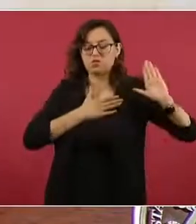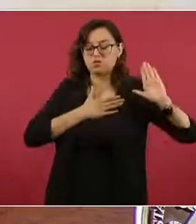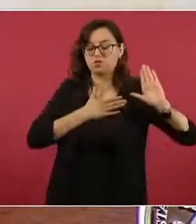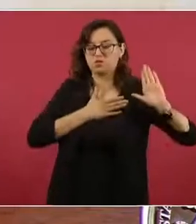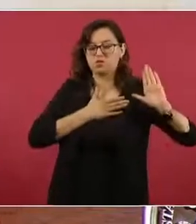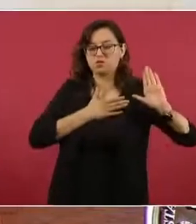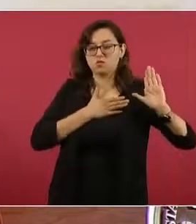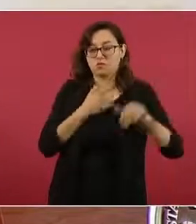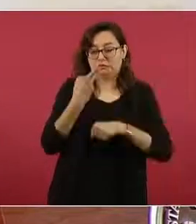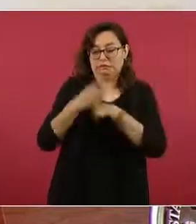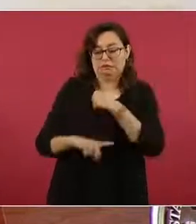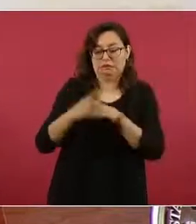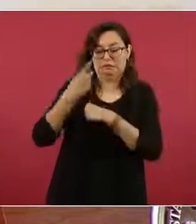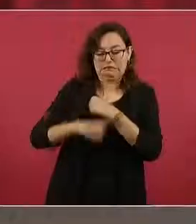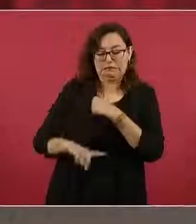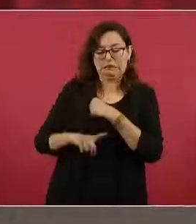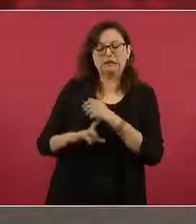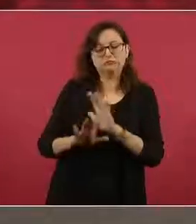México.